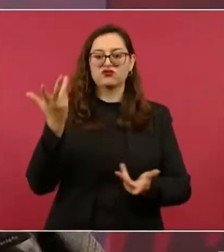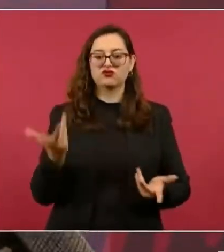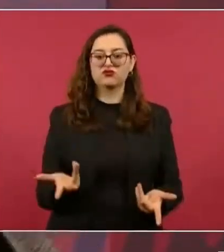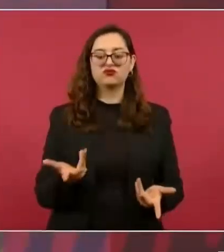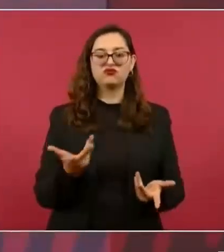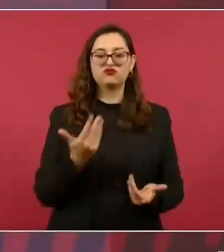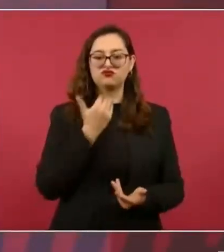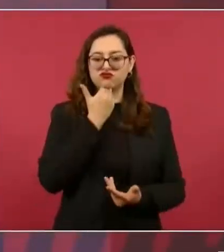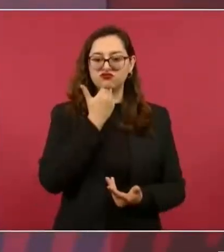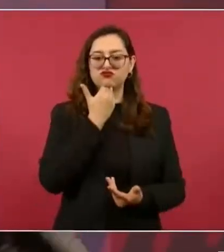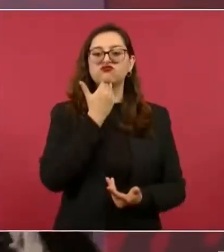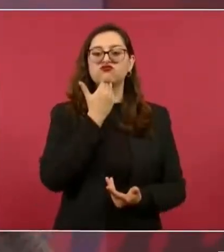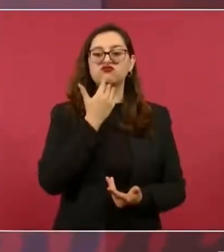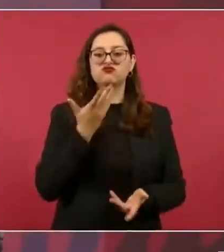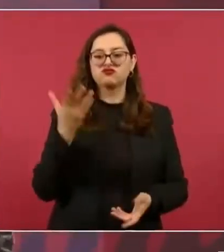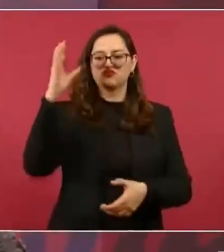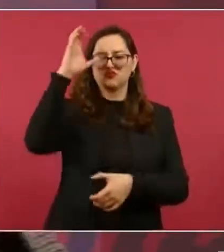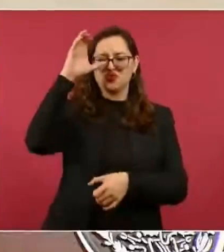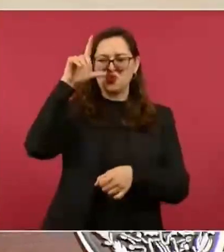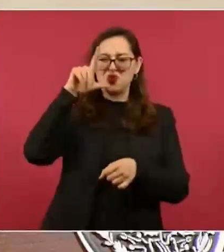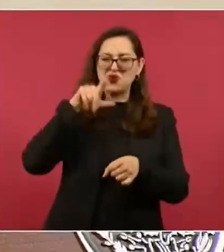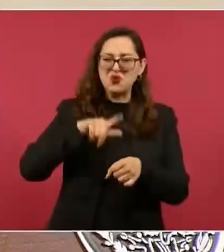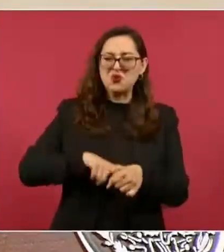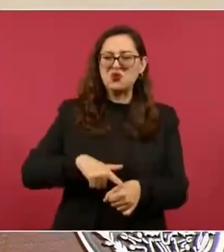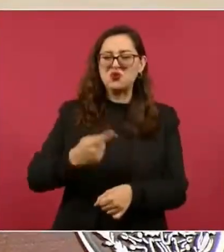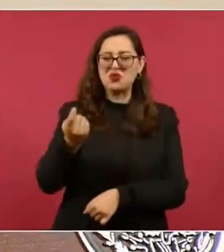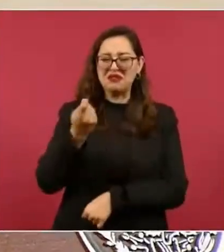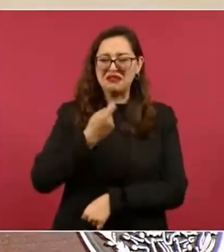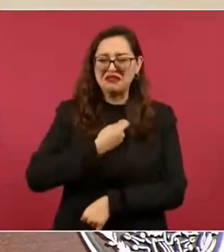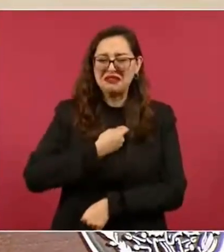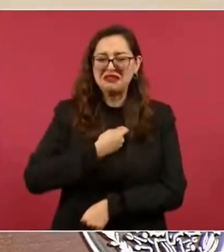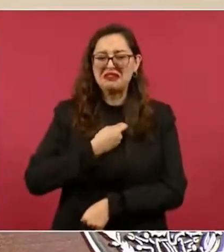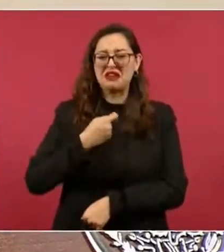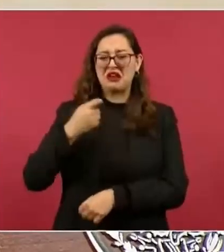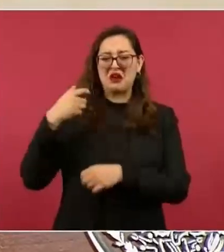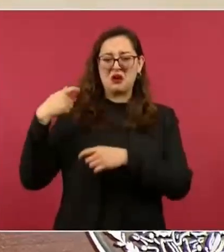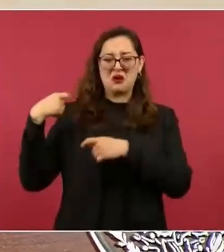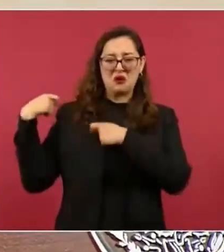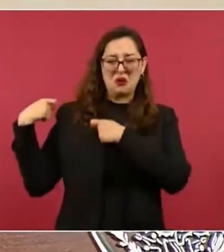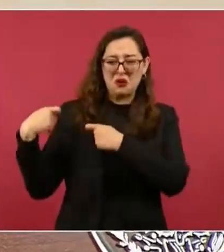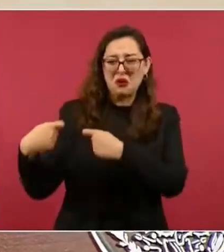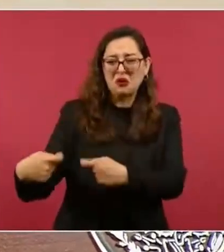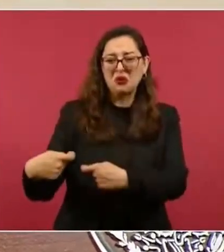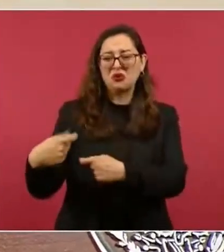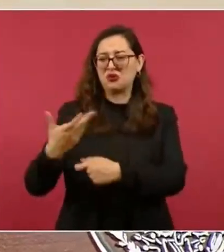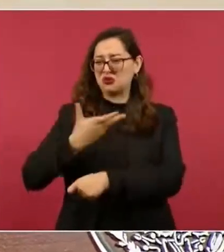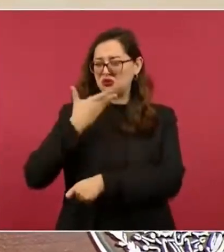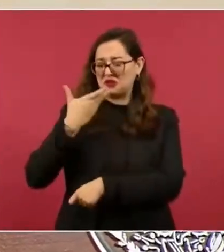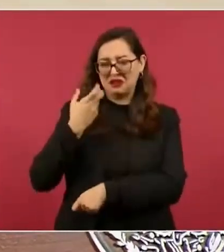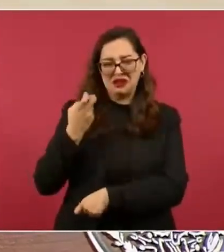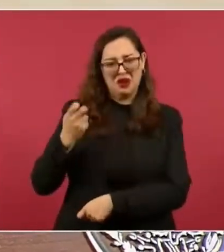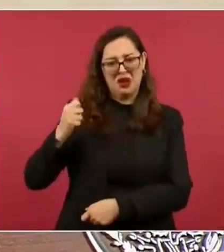renuncia a tu cultura, renuncia a tu identidad, renuncia a tus costumbres, renuncia